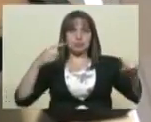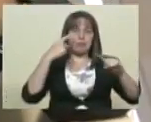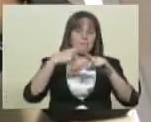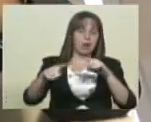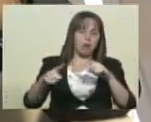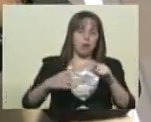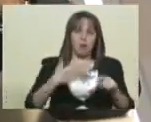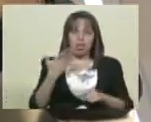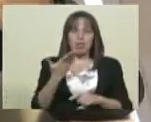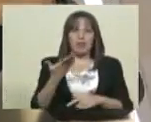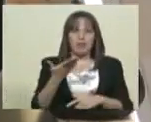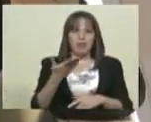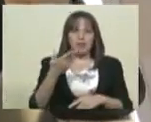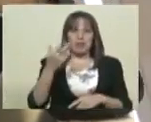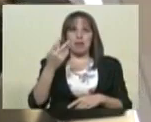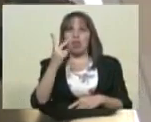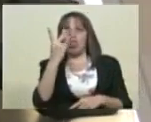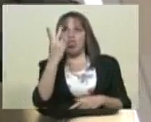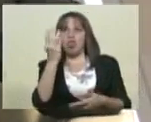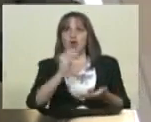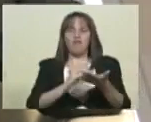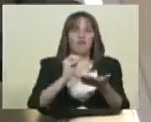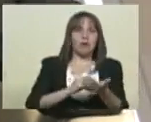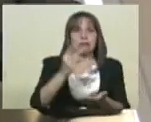a que pueda haber voto doble o triple?